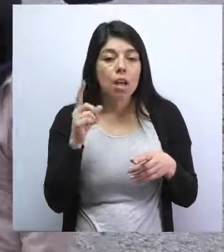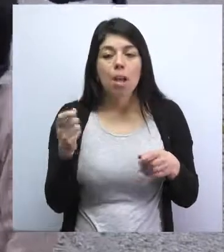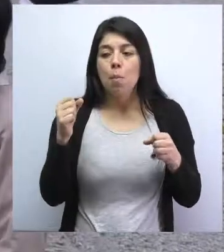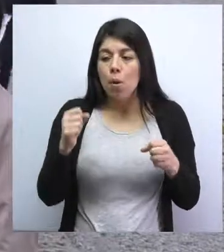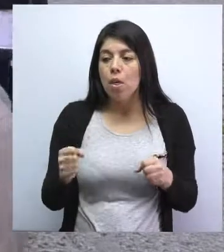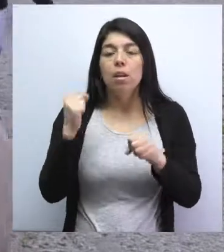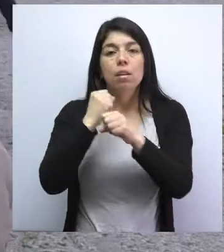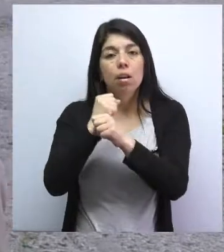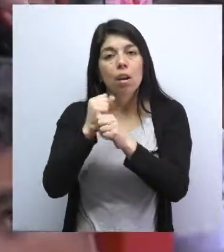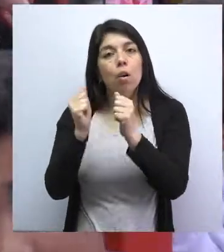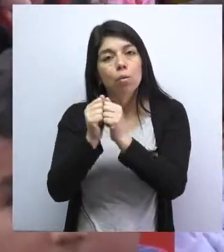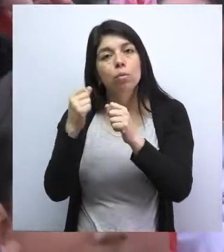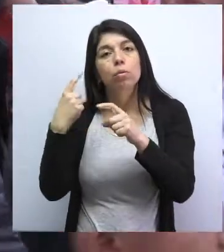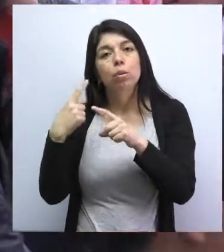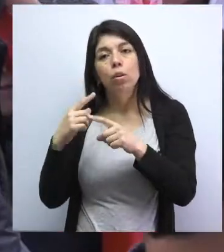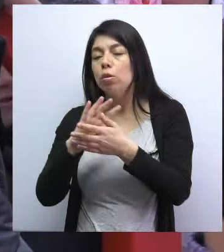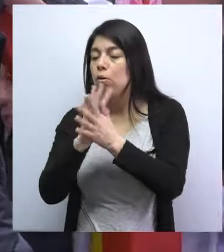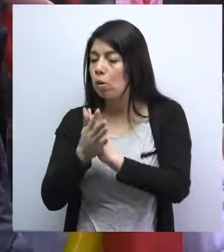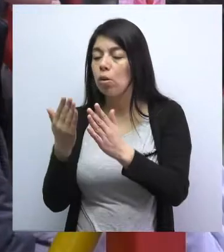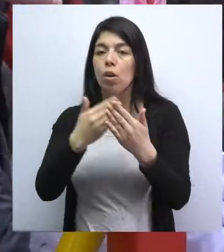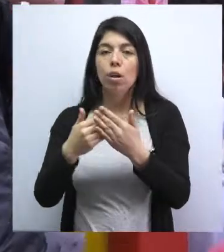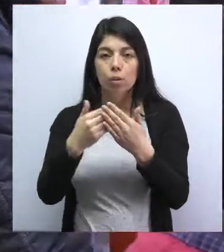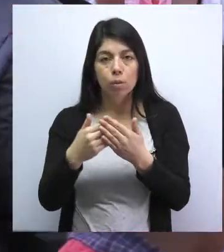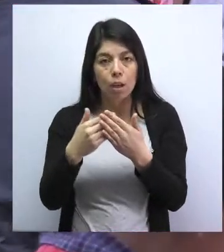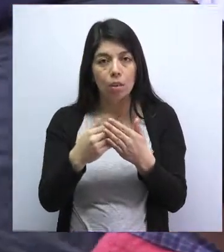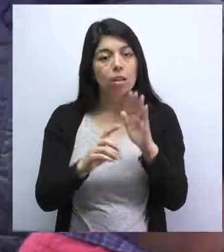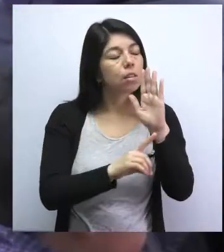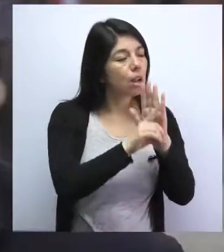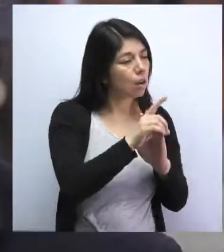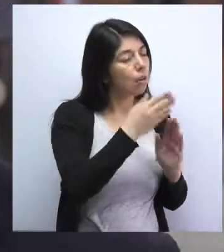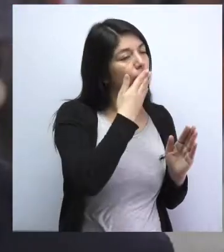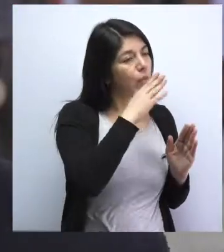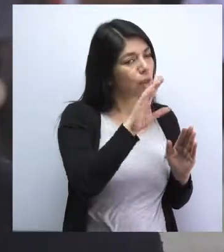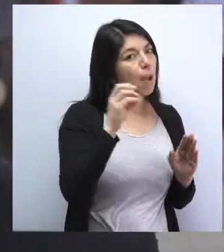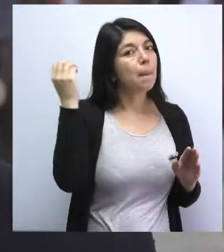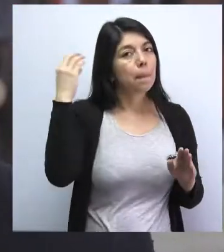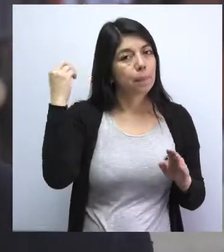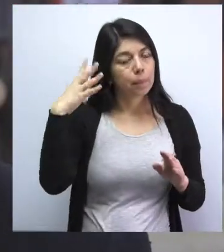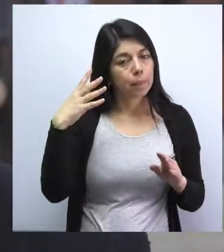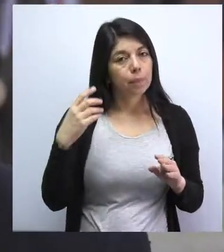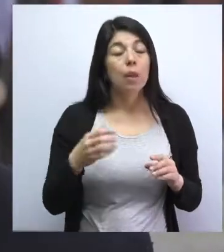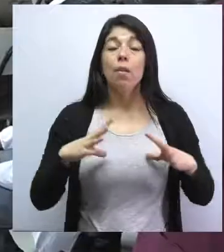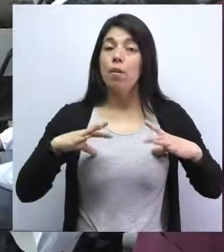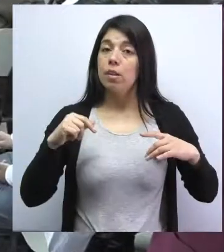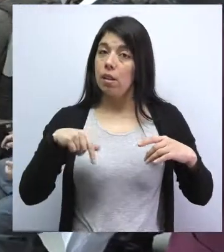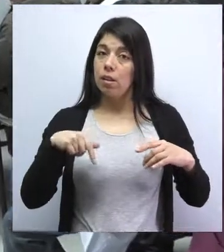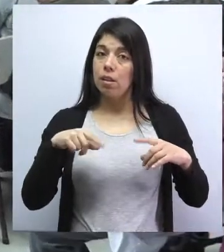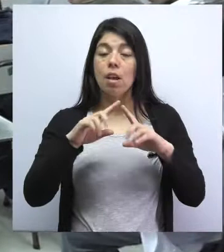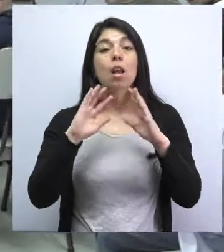niños para que en ellos desarrollen todas sus habilidades, sacar su aprendizaje y lograr ellos que sean felices en la tierra.